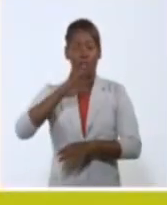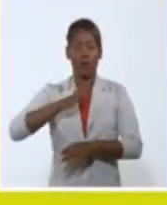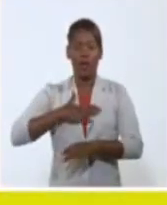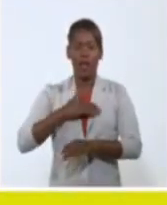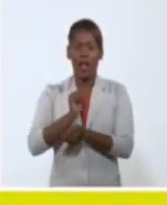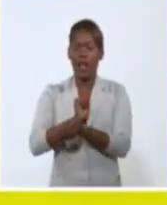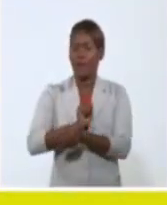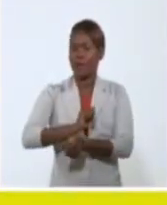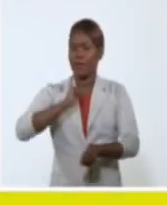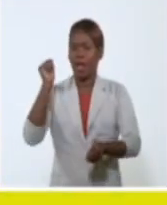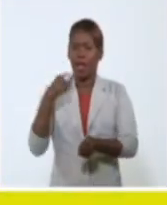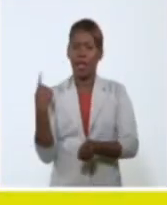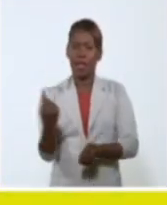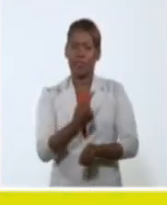antiegemónico y la solidaridad. La Biblia